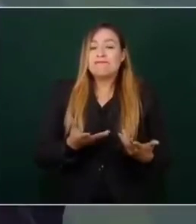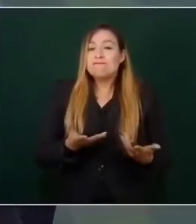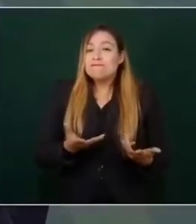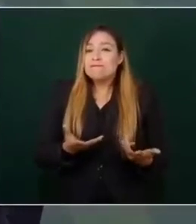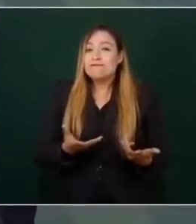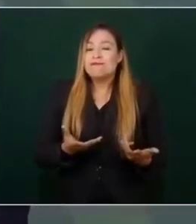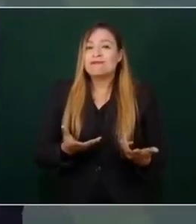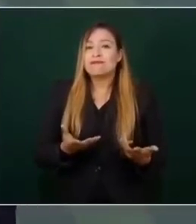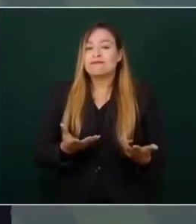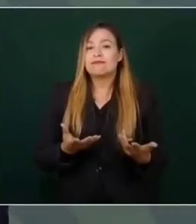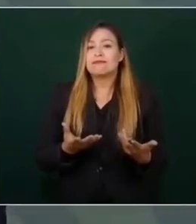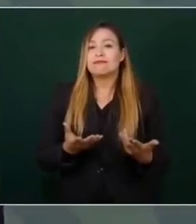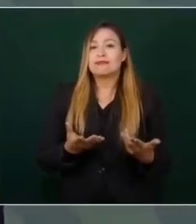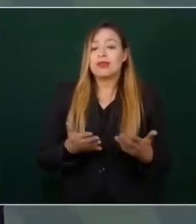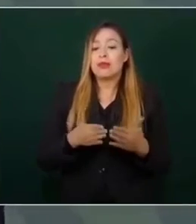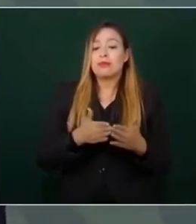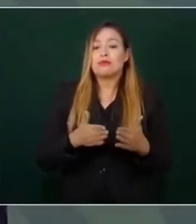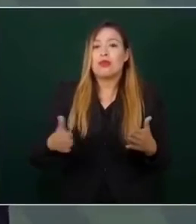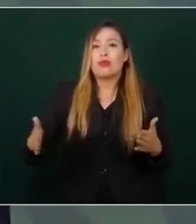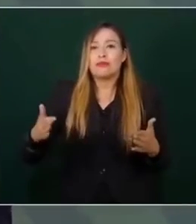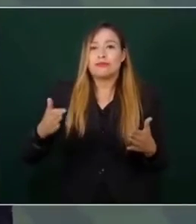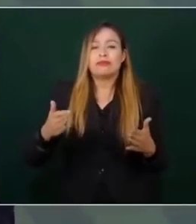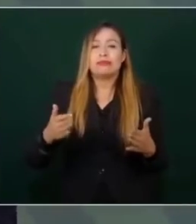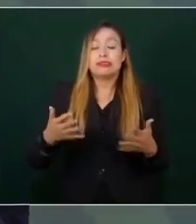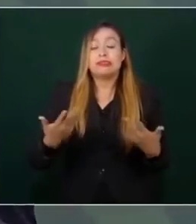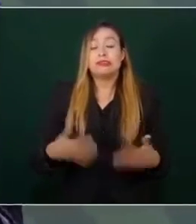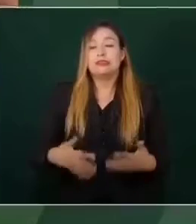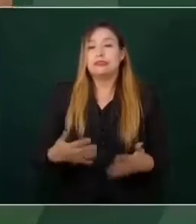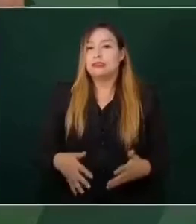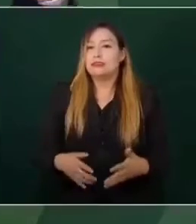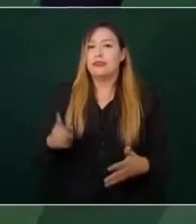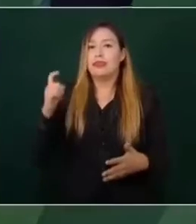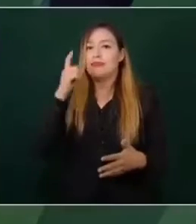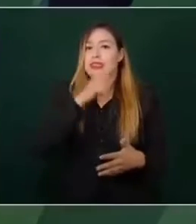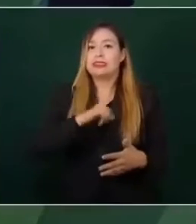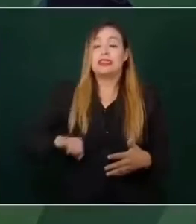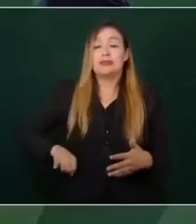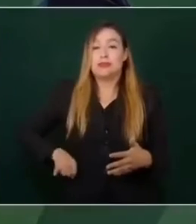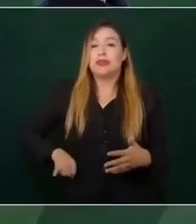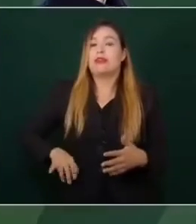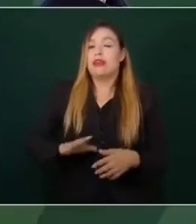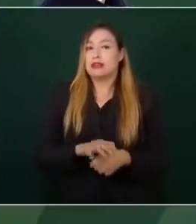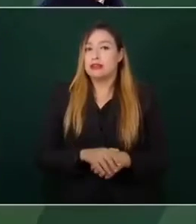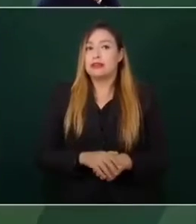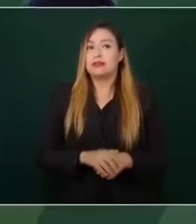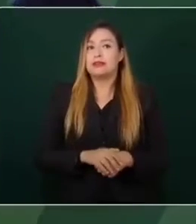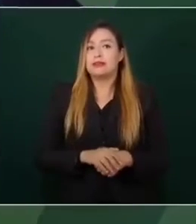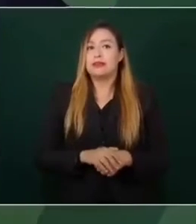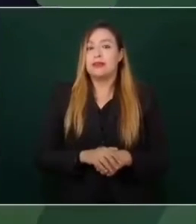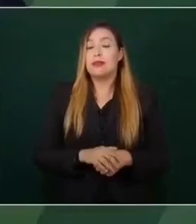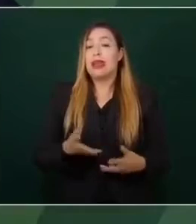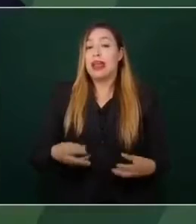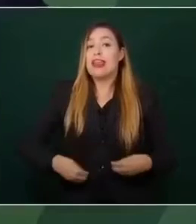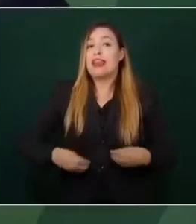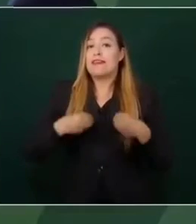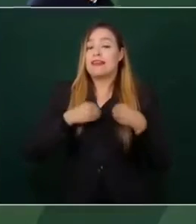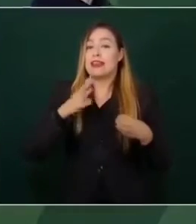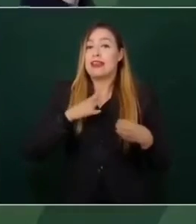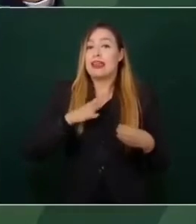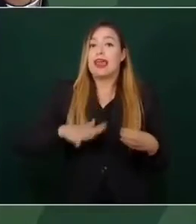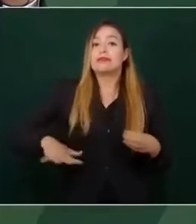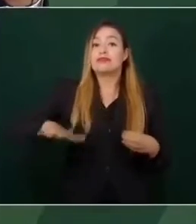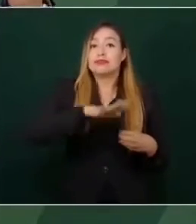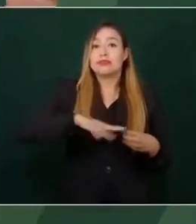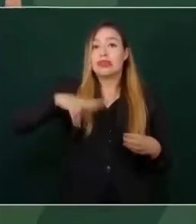momentos interesantes, es un momento estelar en la vida pública de México, porque está saliendo todo eso.